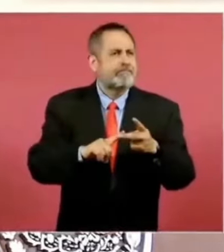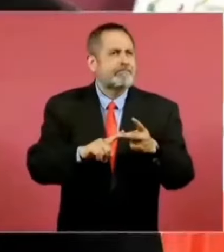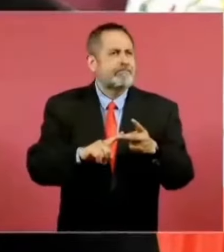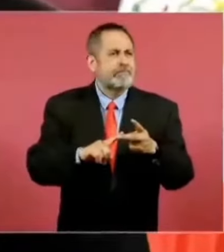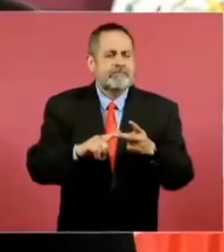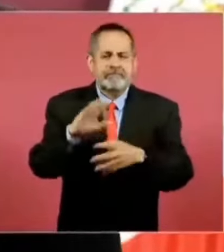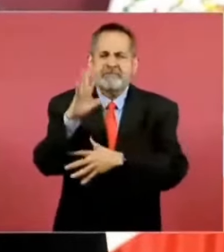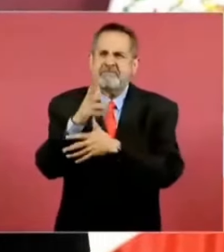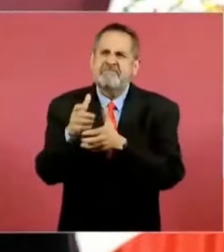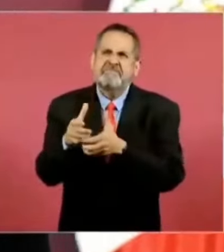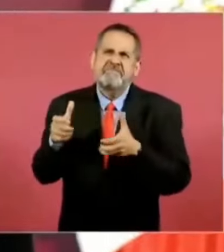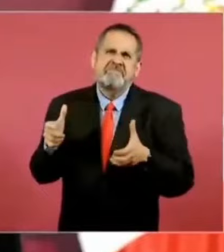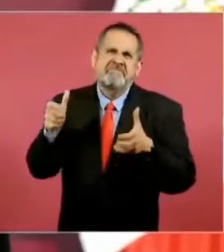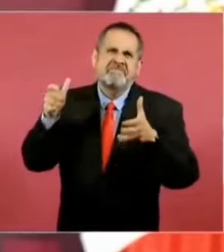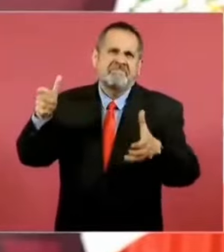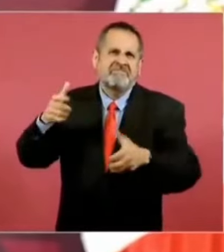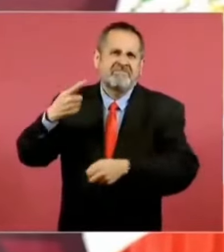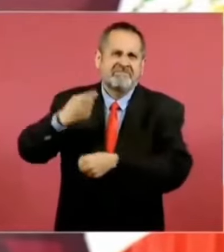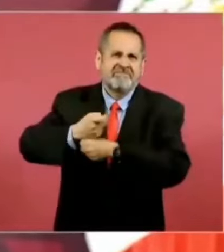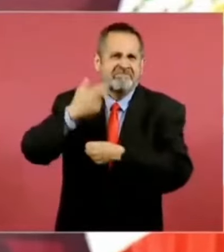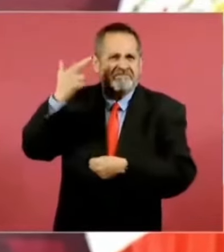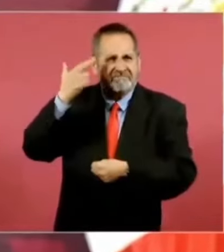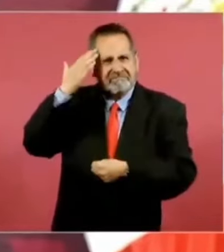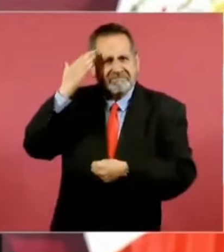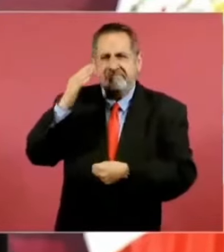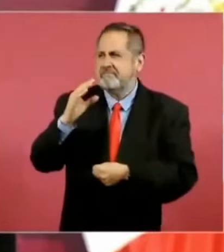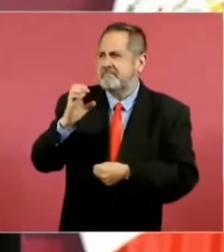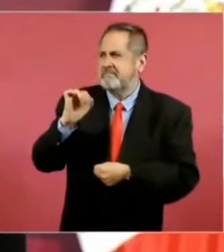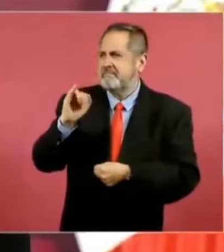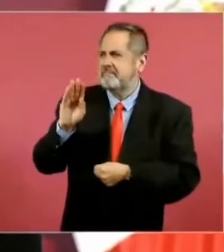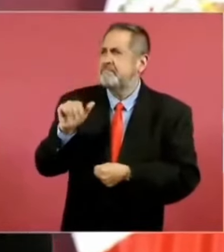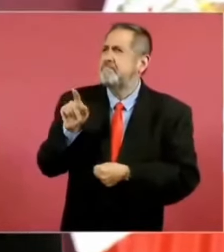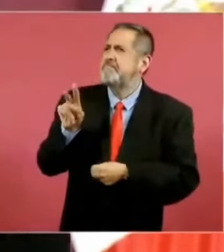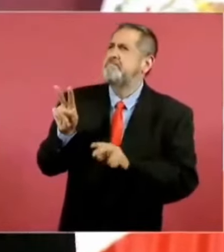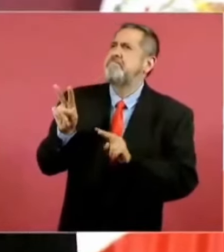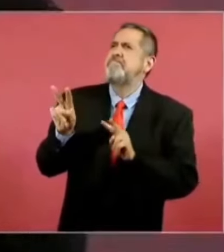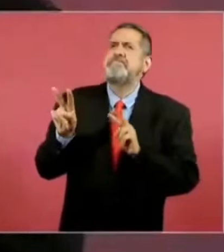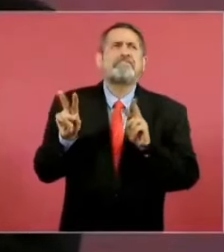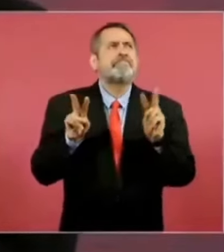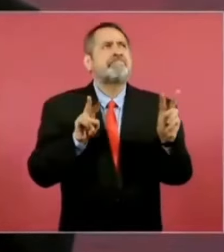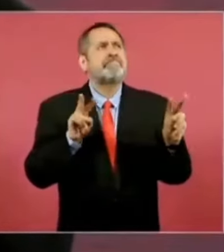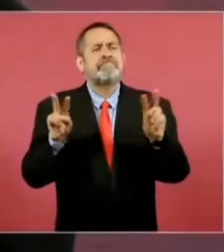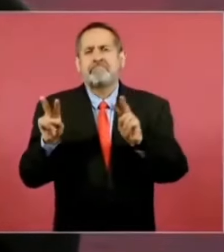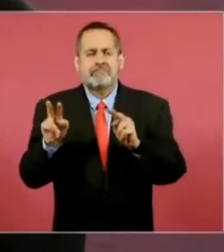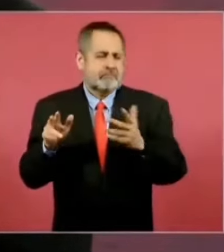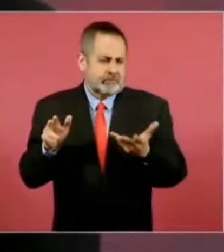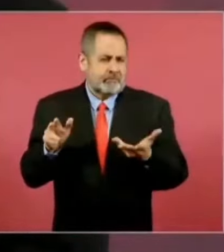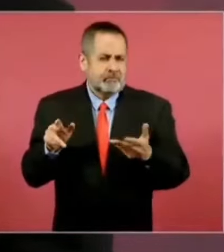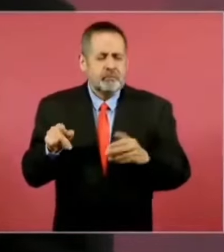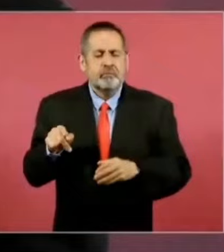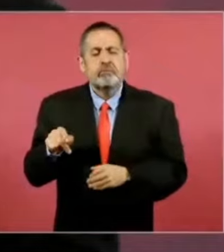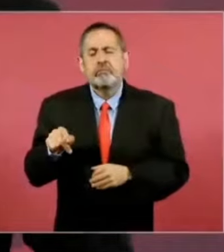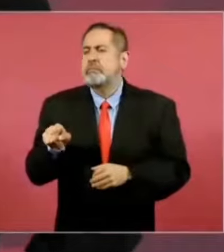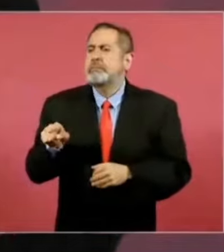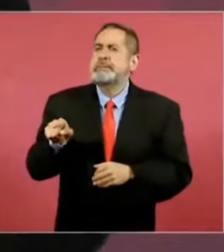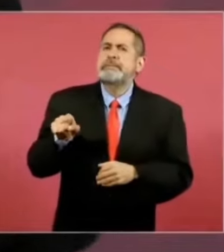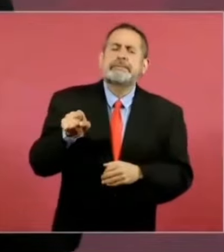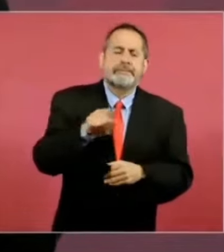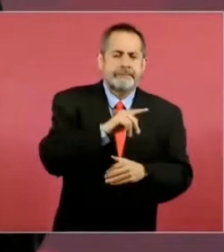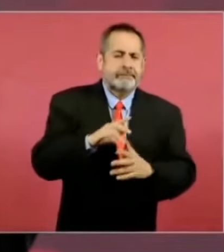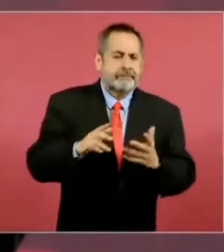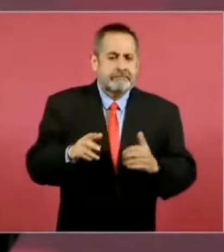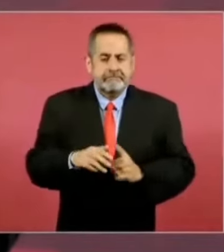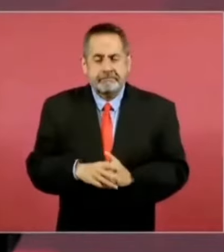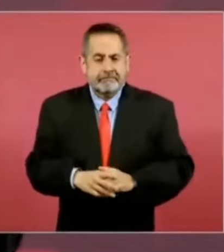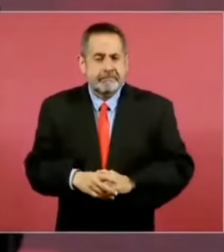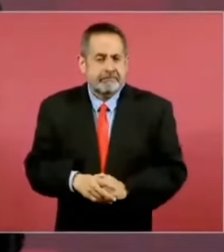ceiba, a ver si no